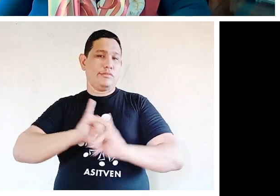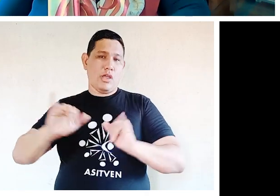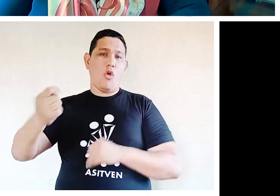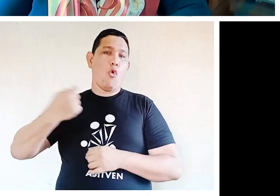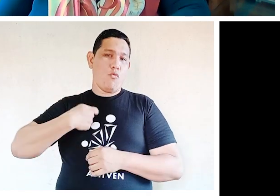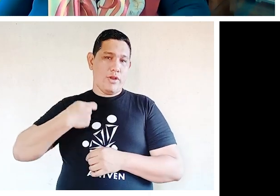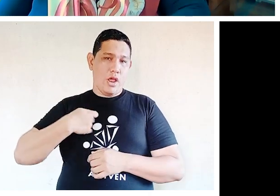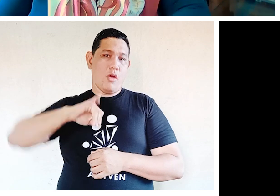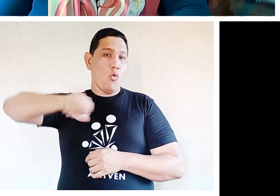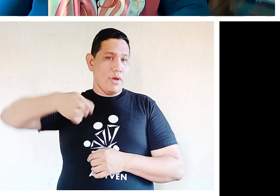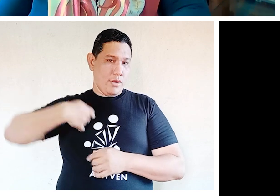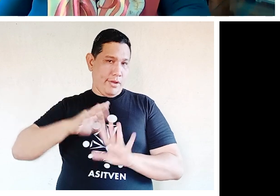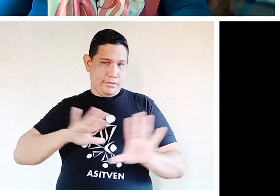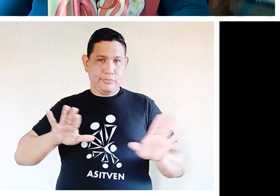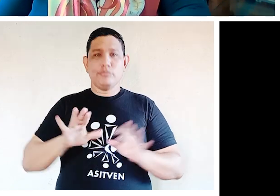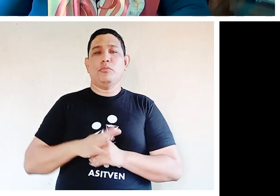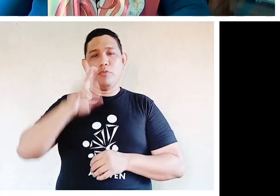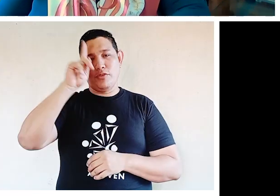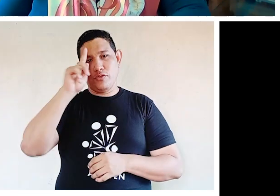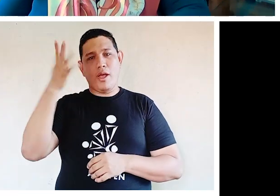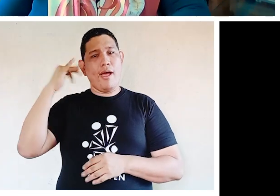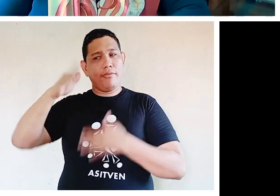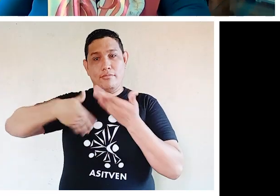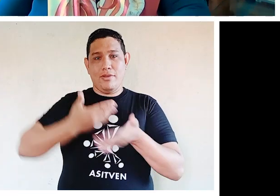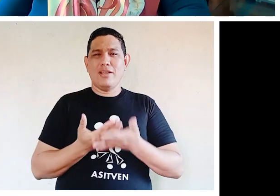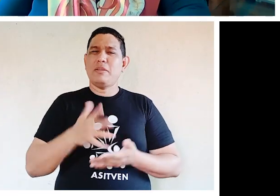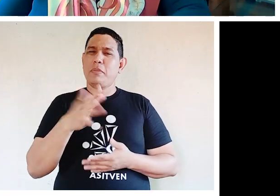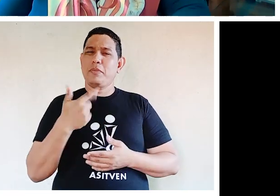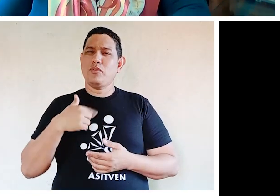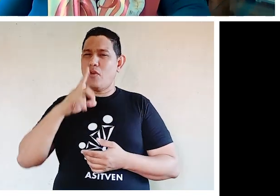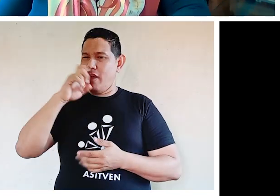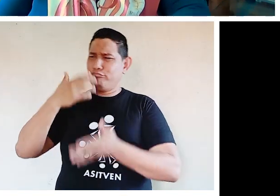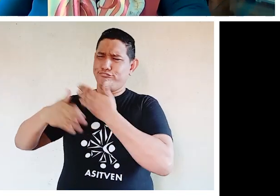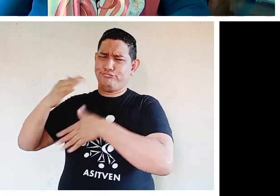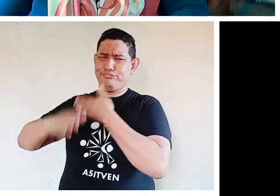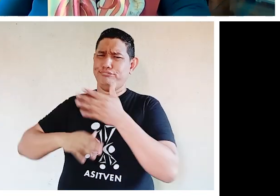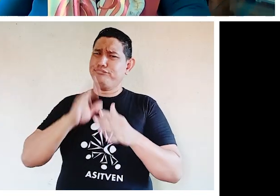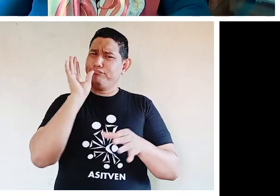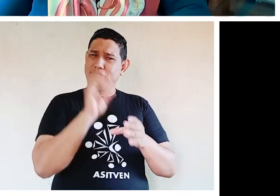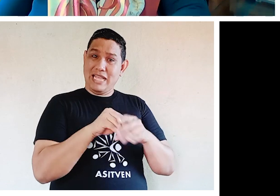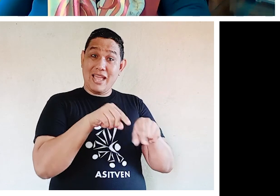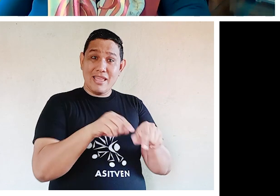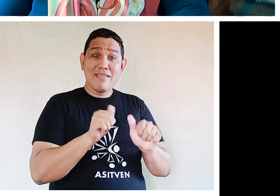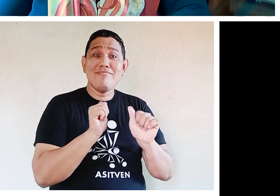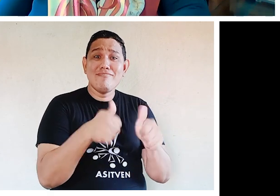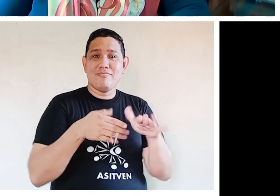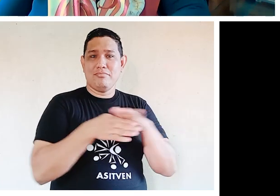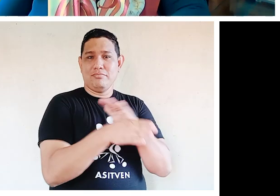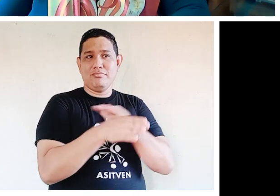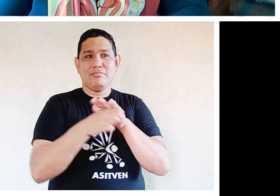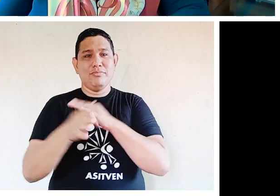invitación de Miren, entré en este mundo de la accesibilidad que era totalmente desconocido para mí.